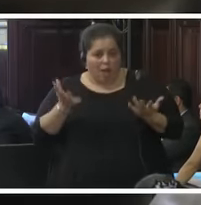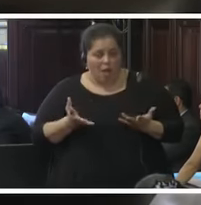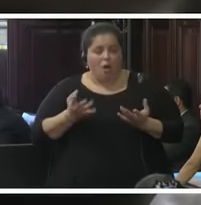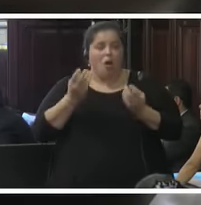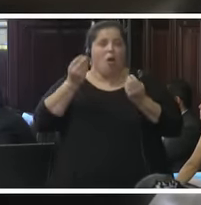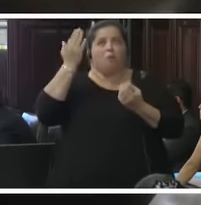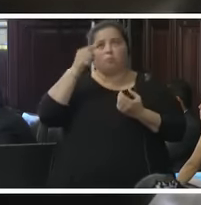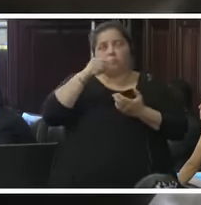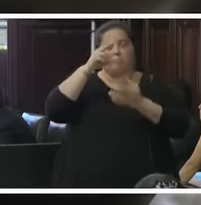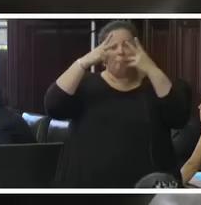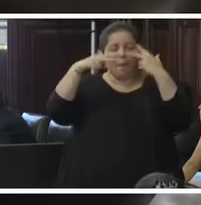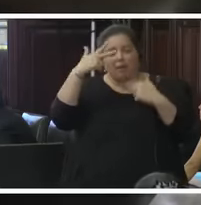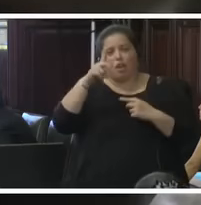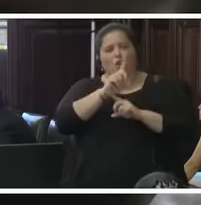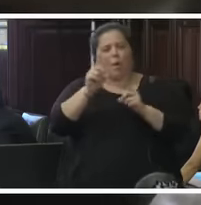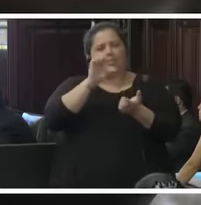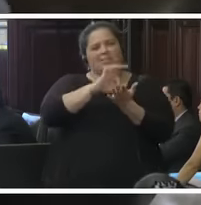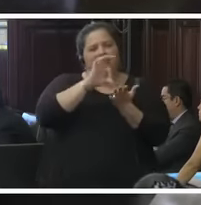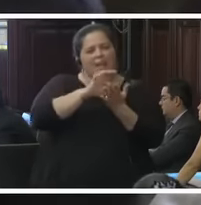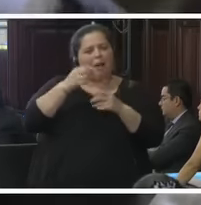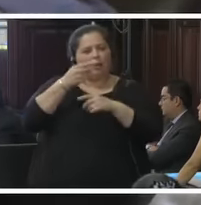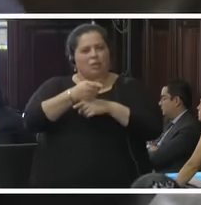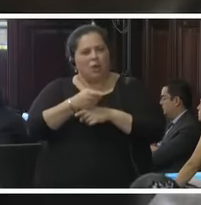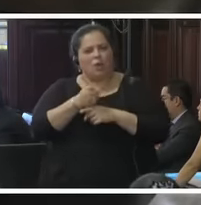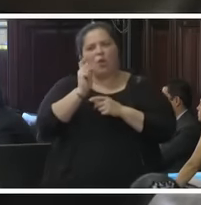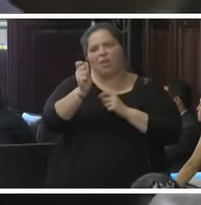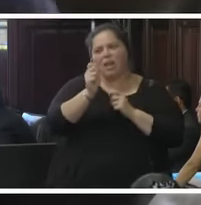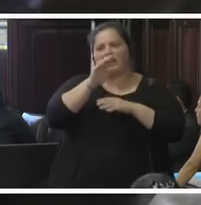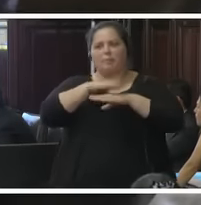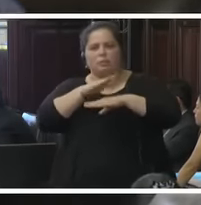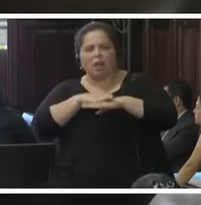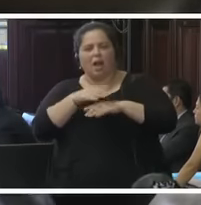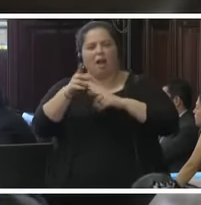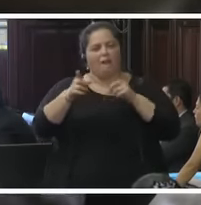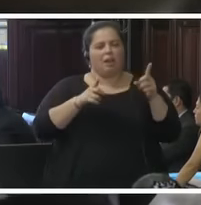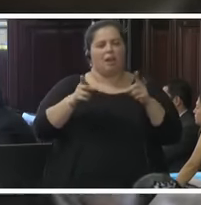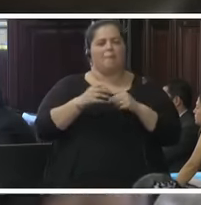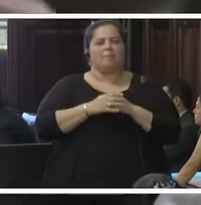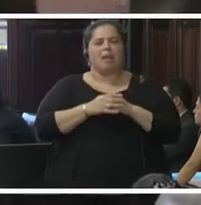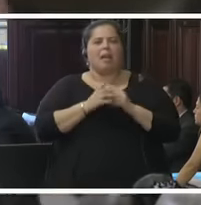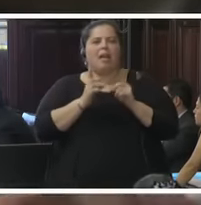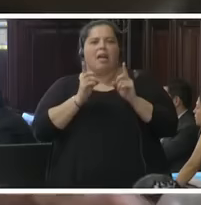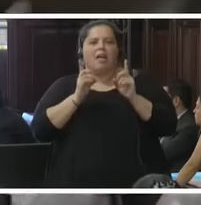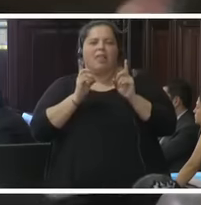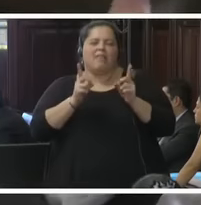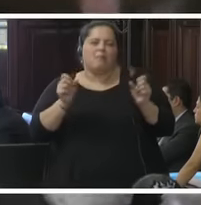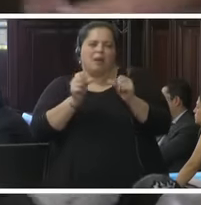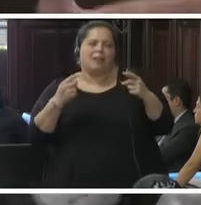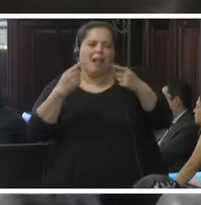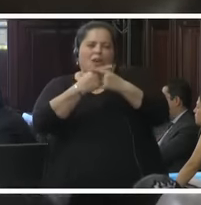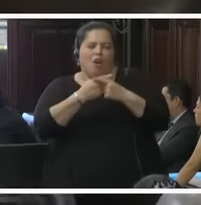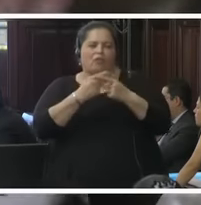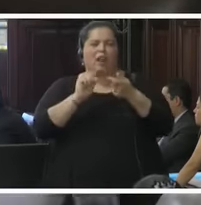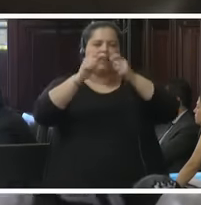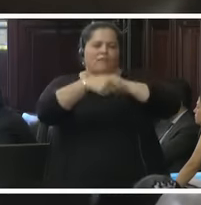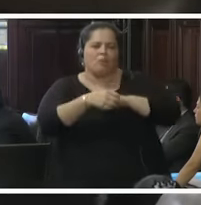ese sistema acusatorio, que ese es responsable, tenemos que hacer la contrarreforma, como mi colega ha